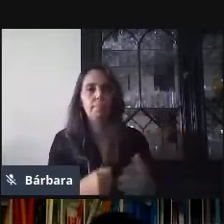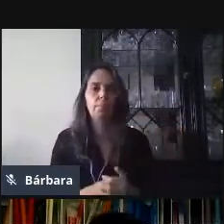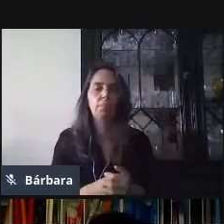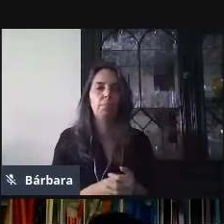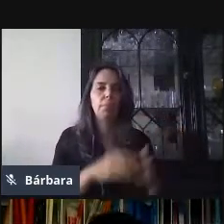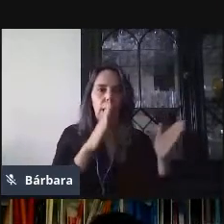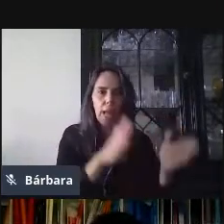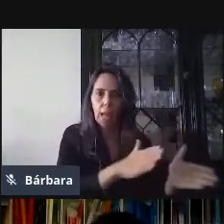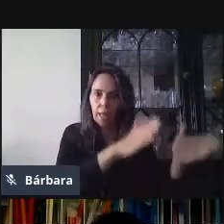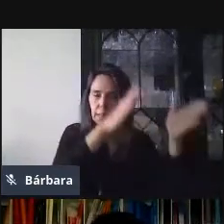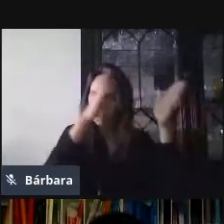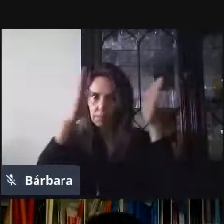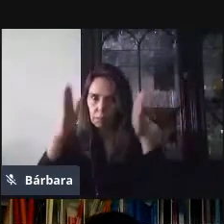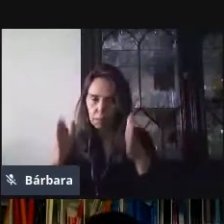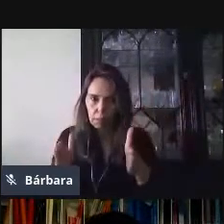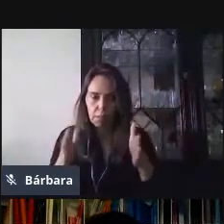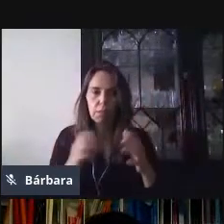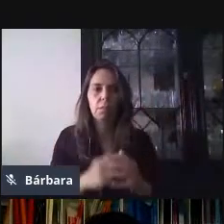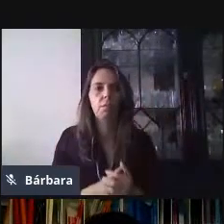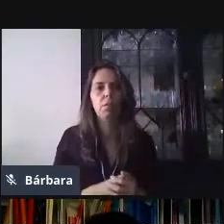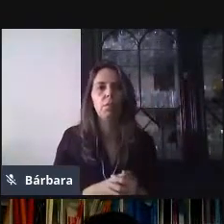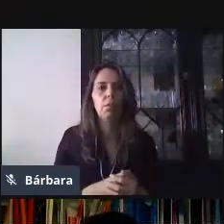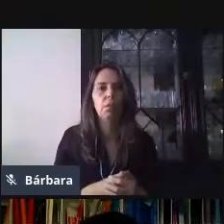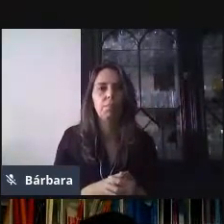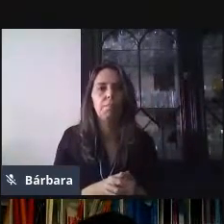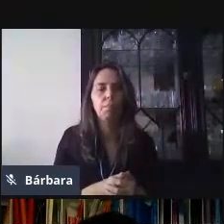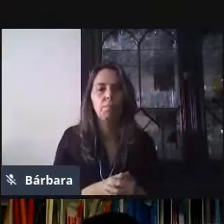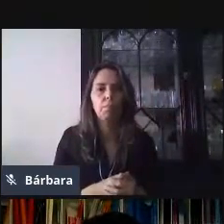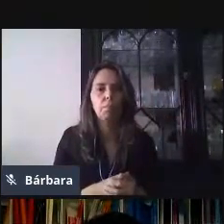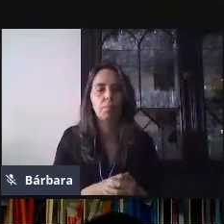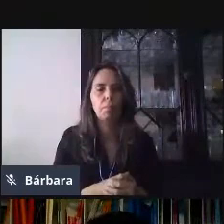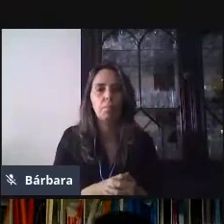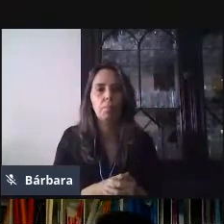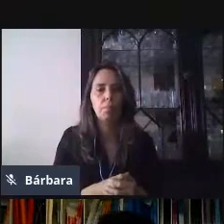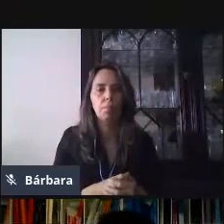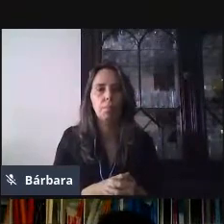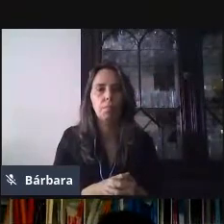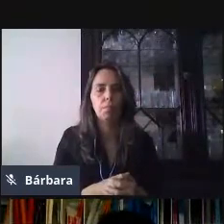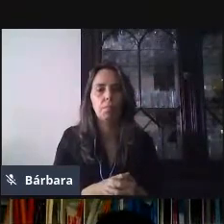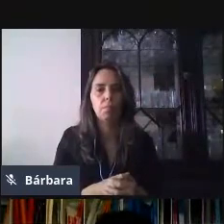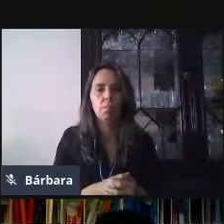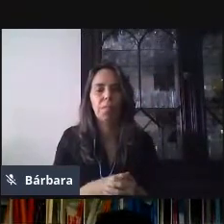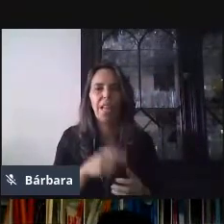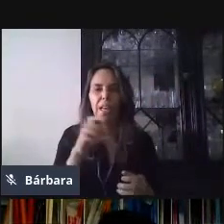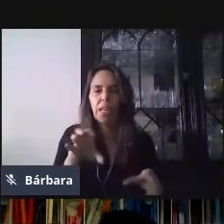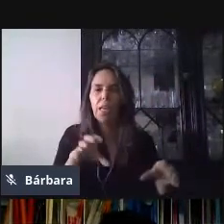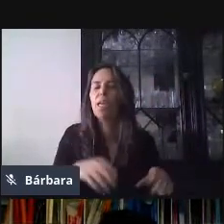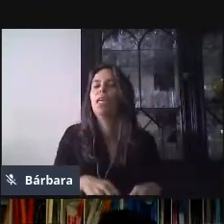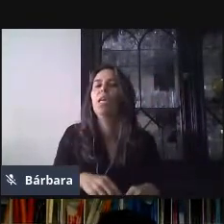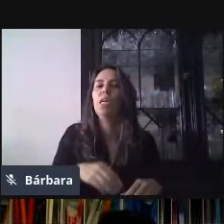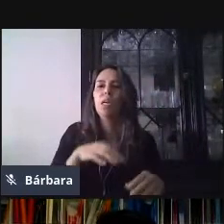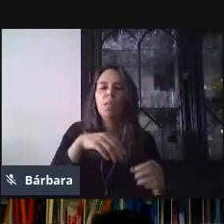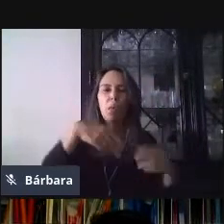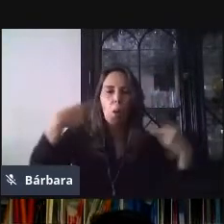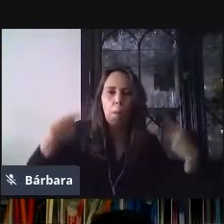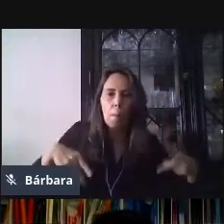siguiente sección. Que en este caso, pues, es cómo agregar a colaboradores y cómo